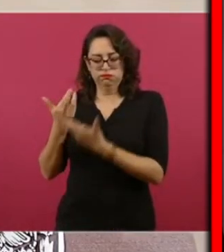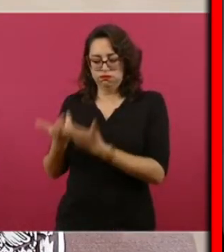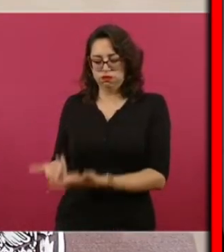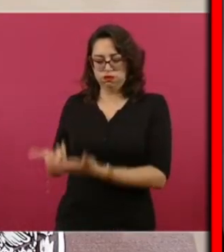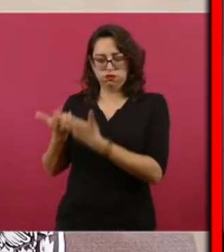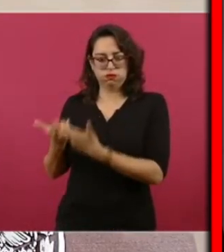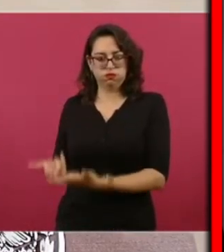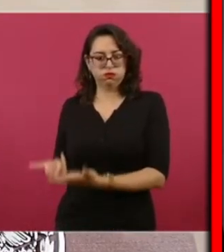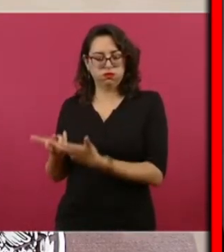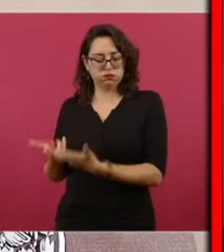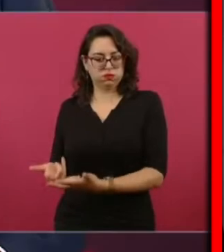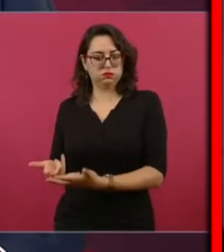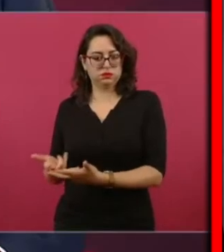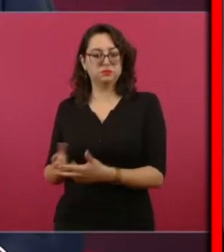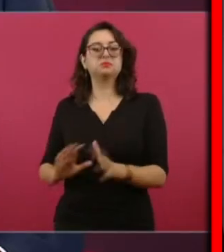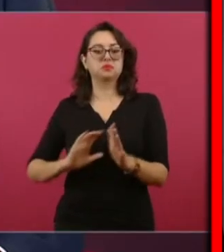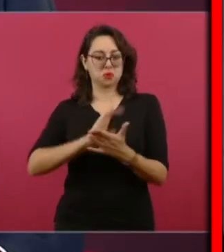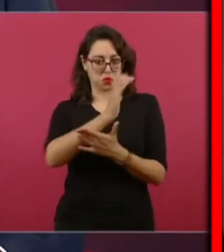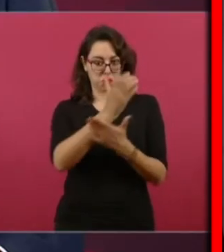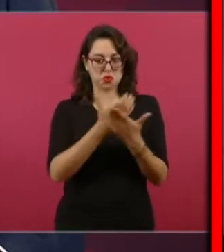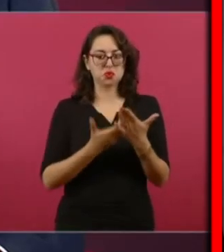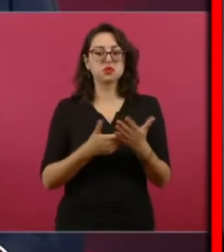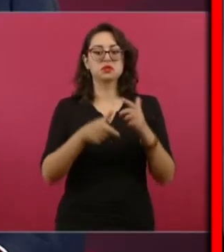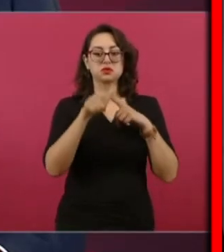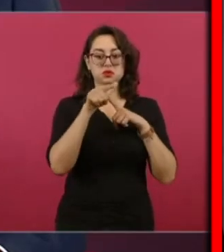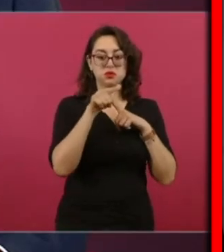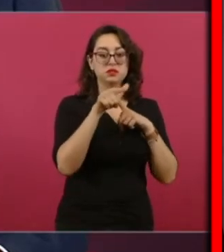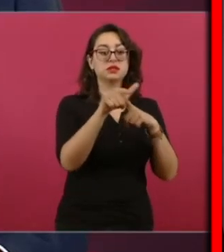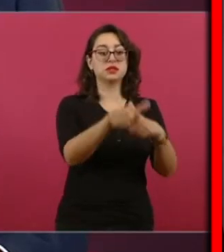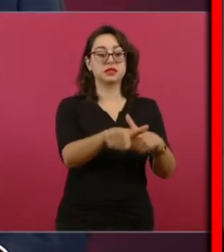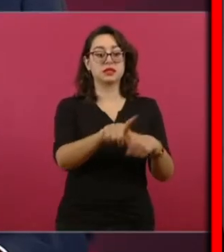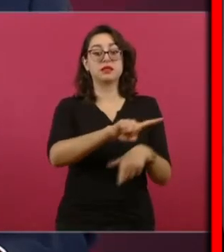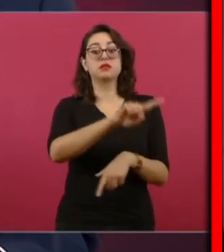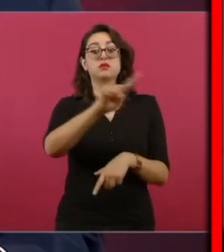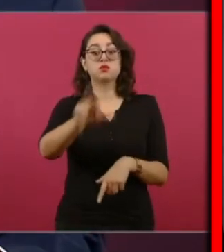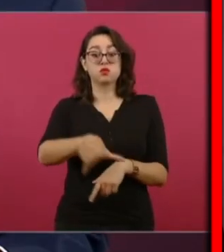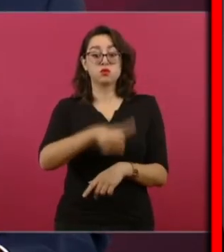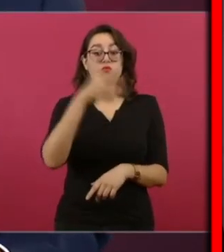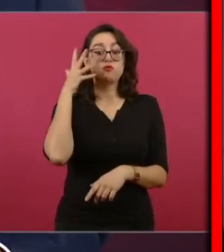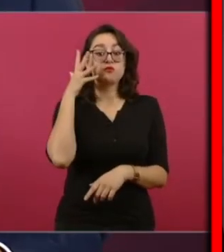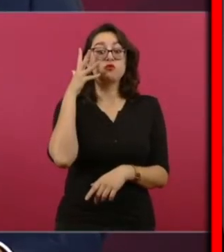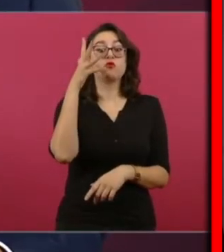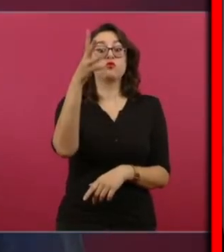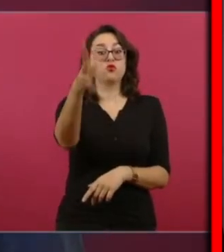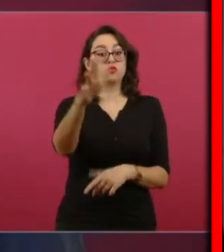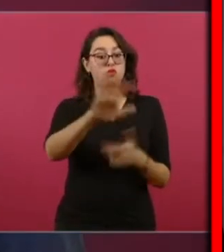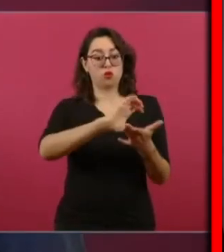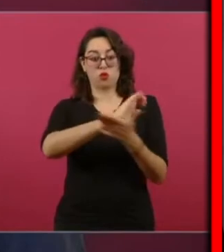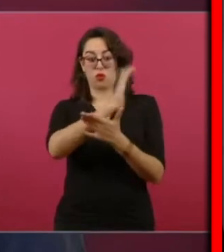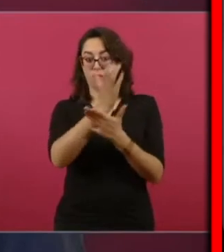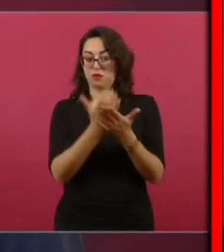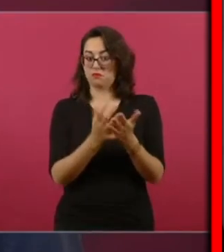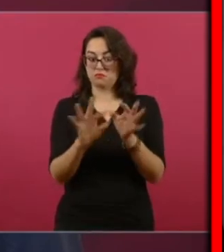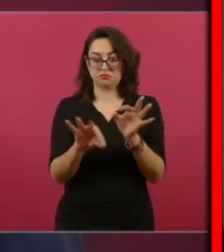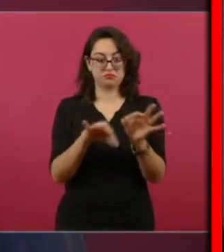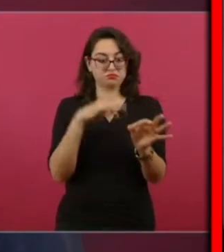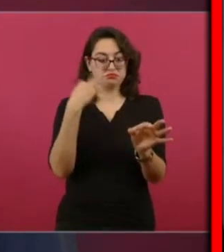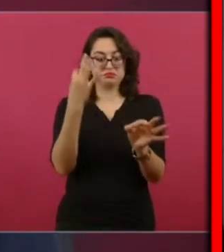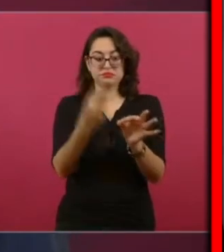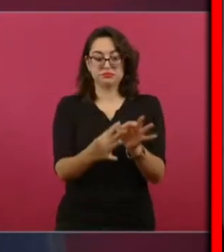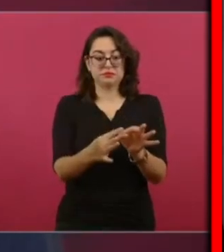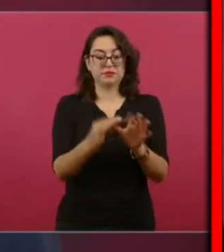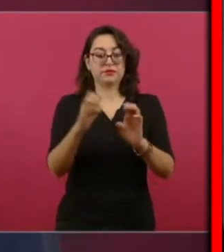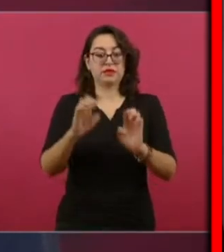se logró que cuando se venza el contrato el